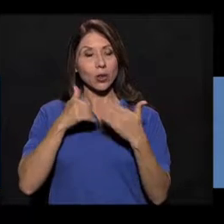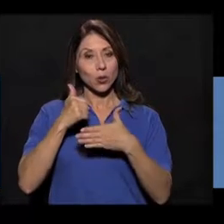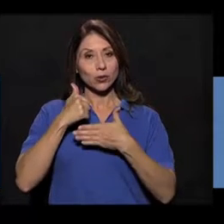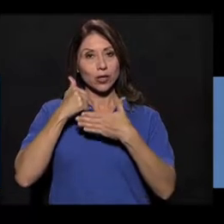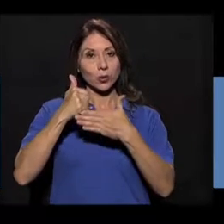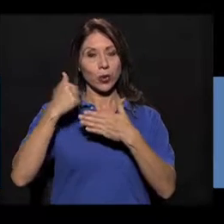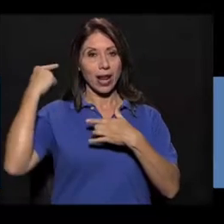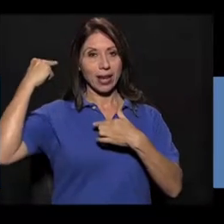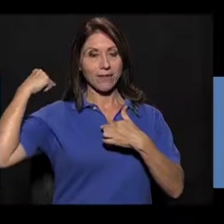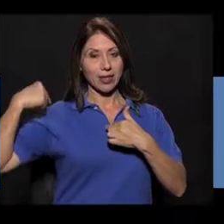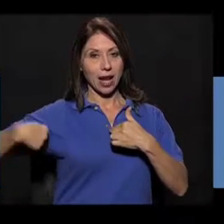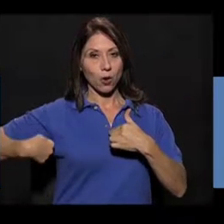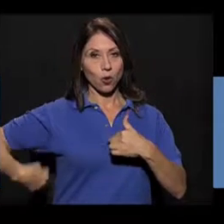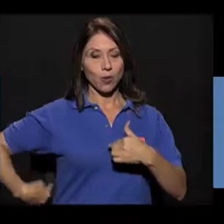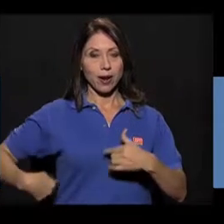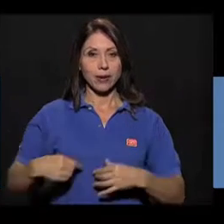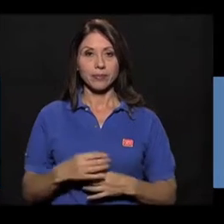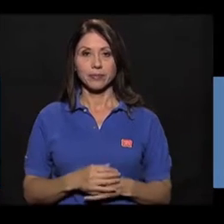Ok,